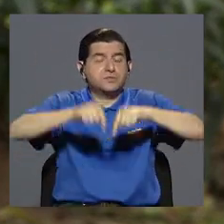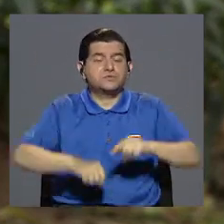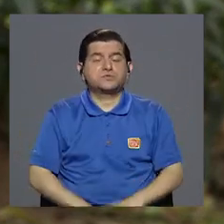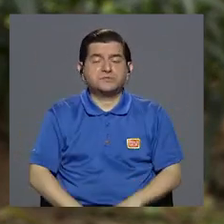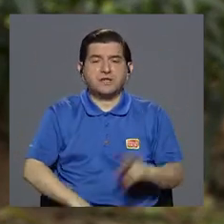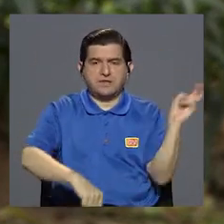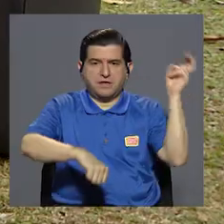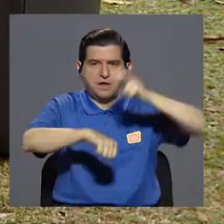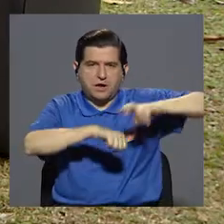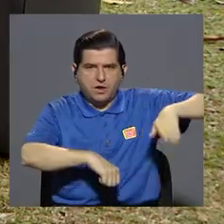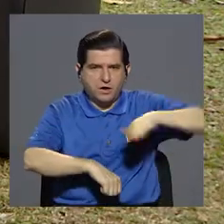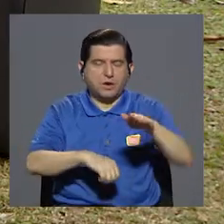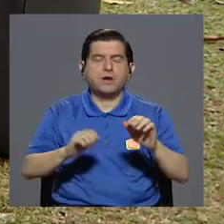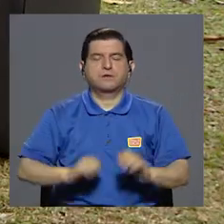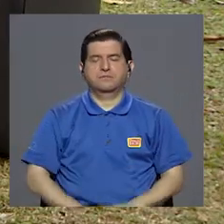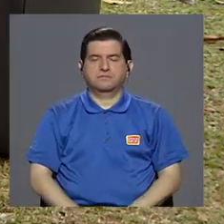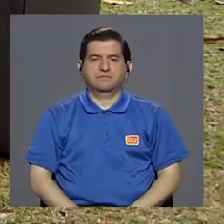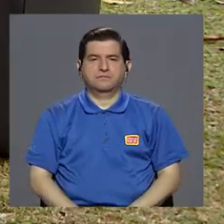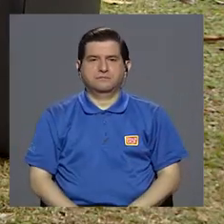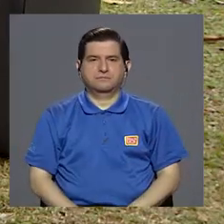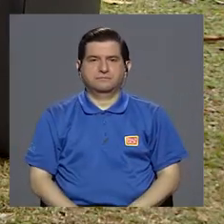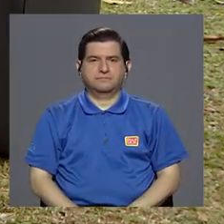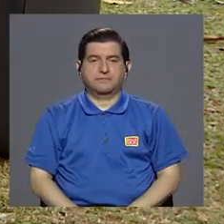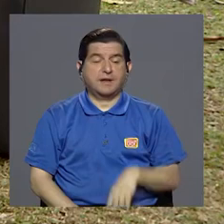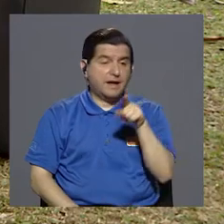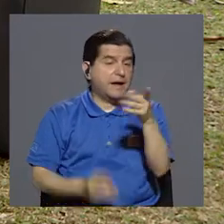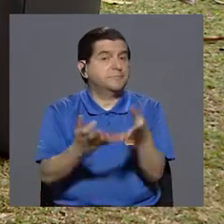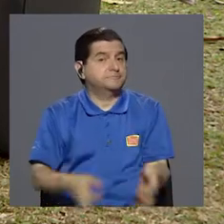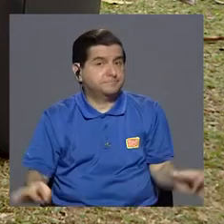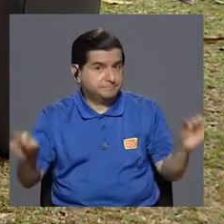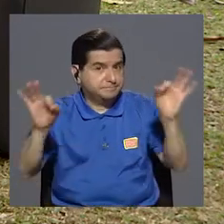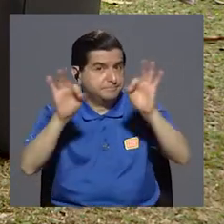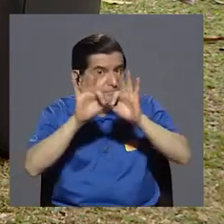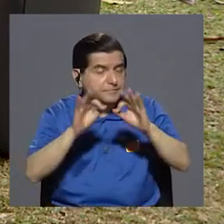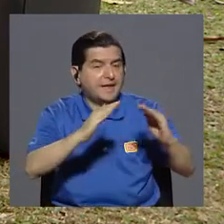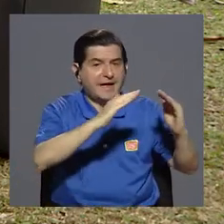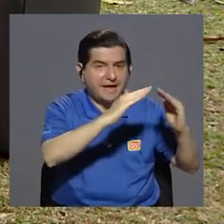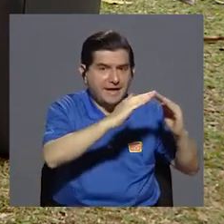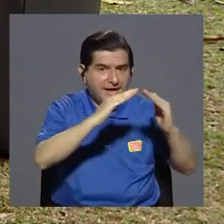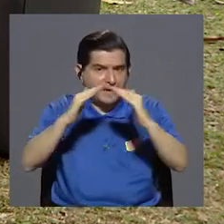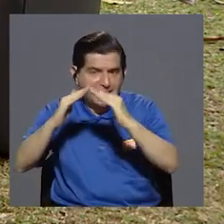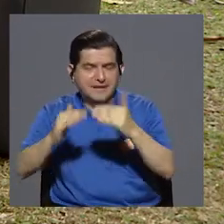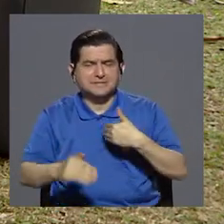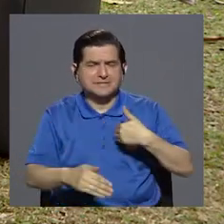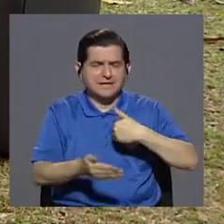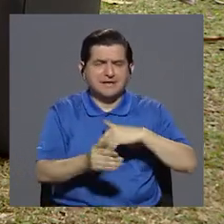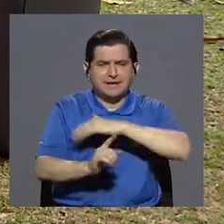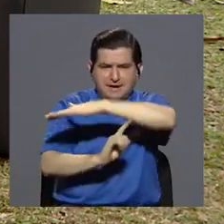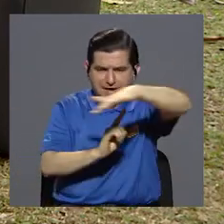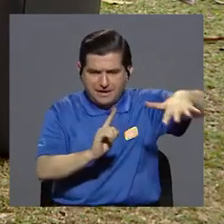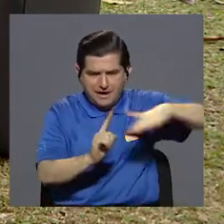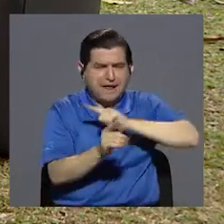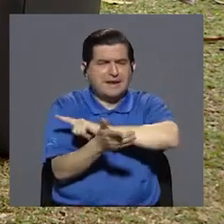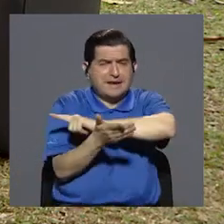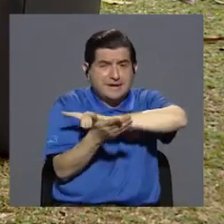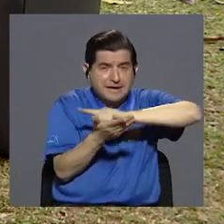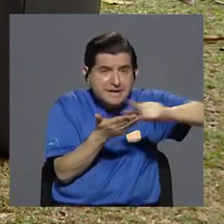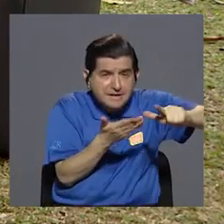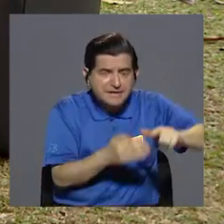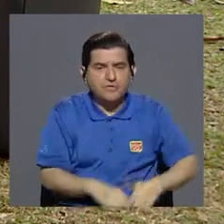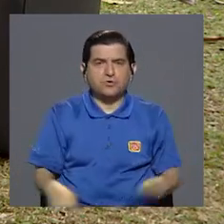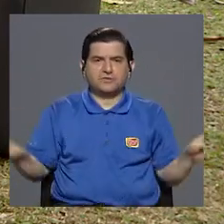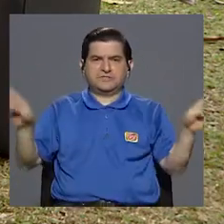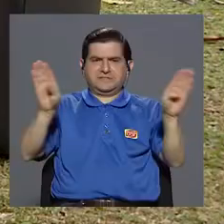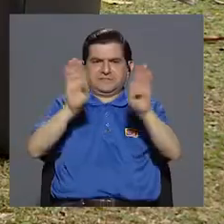mordedura de serpiente, que es un evento que puede ocurrir. Entonces, ahí es muy importante, en las casas, tener limpios los alrededor de las casas